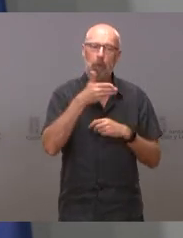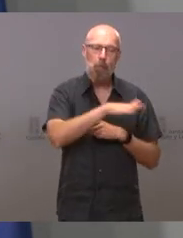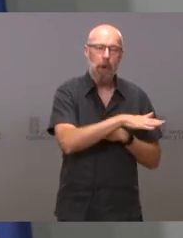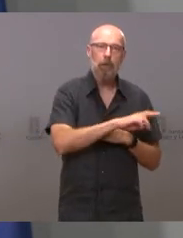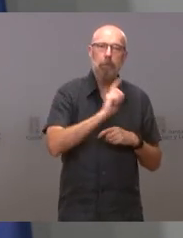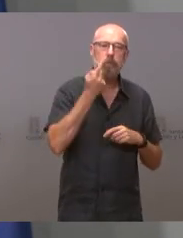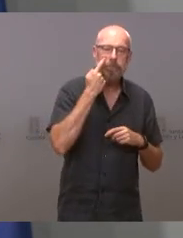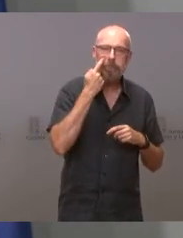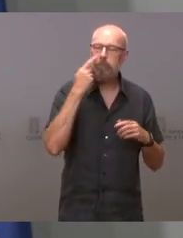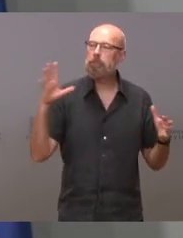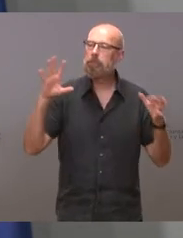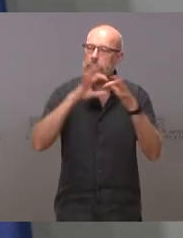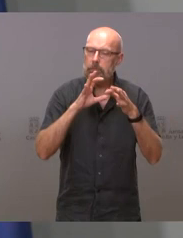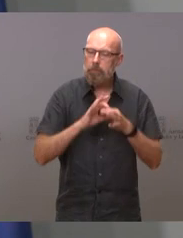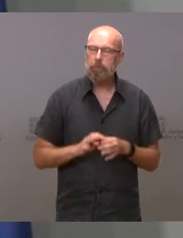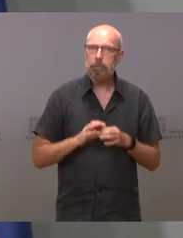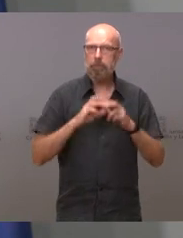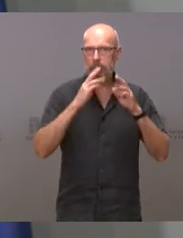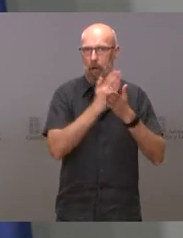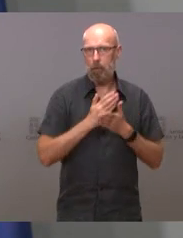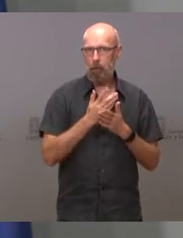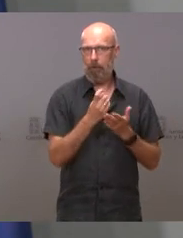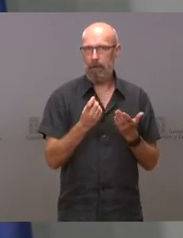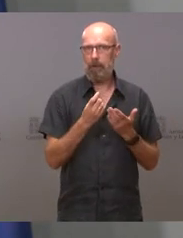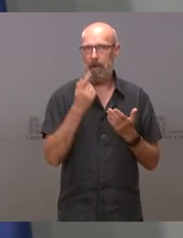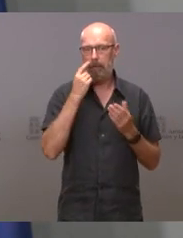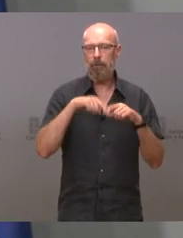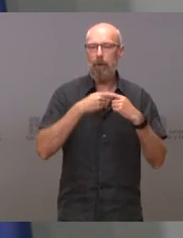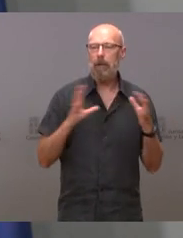a todos los cadáveres que se sacan de estos enterramientos.